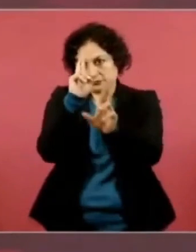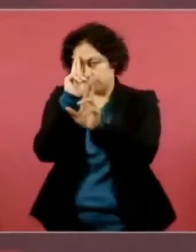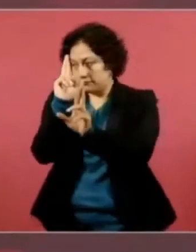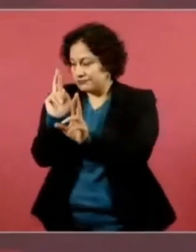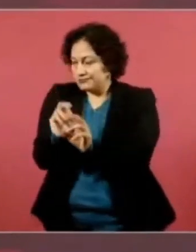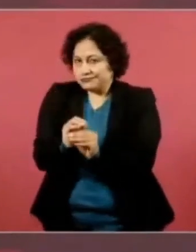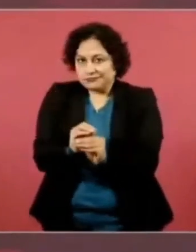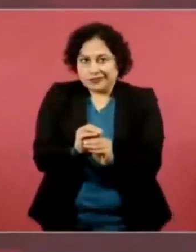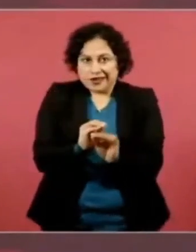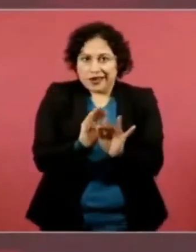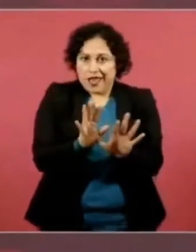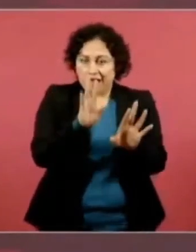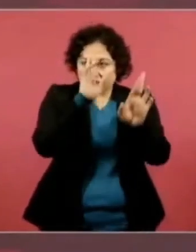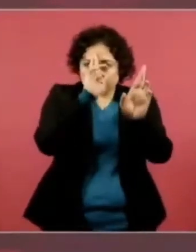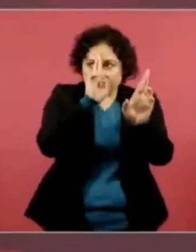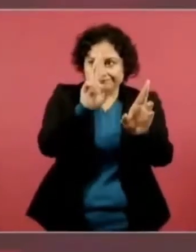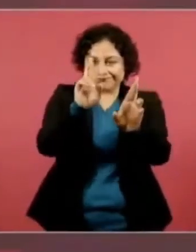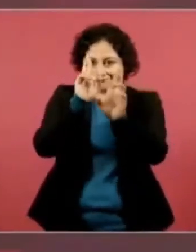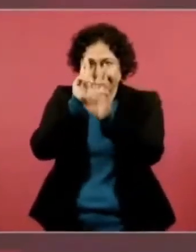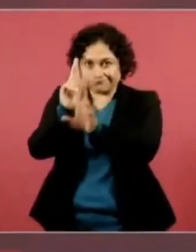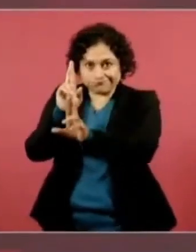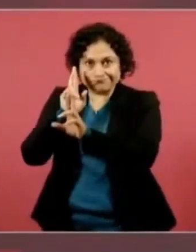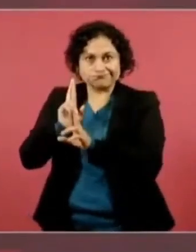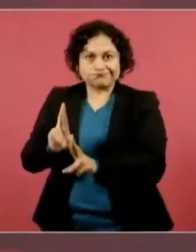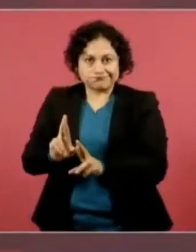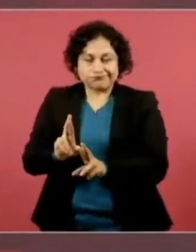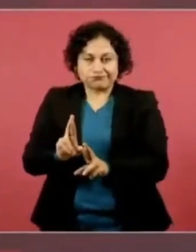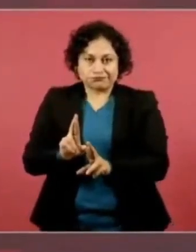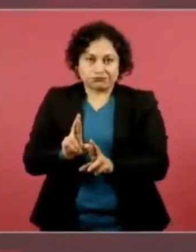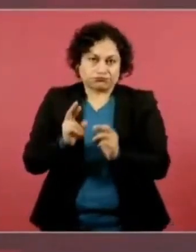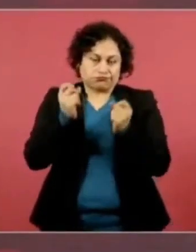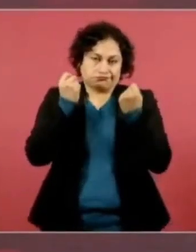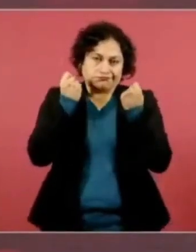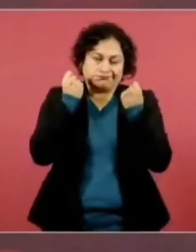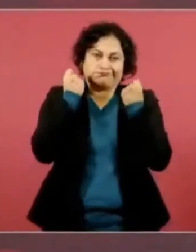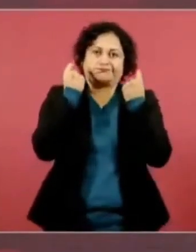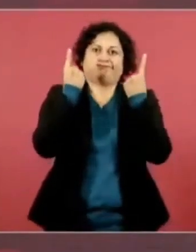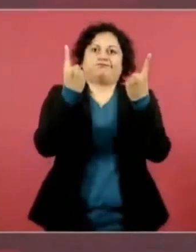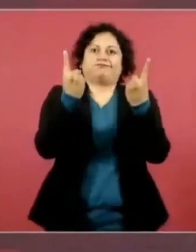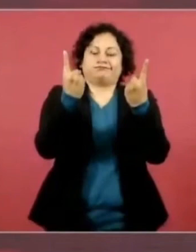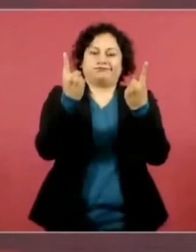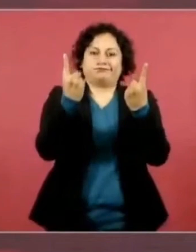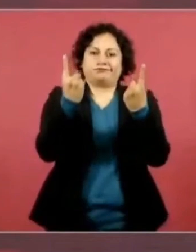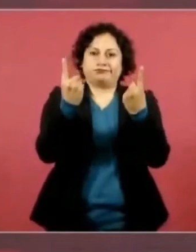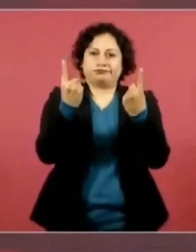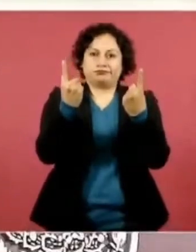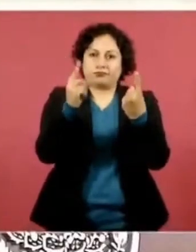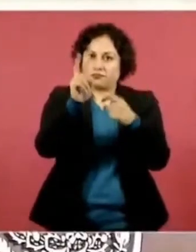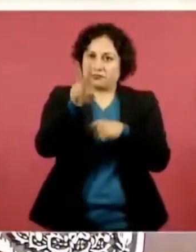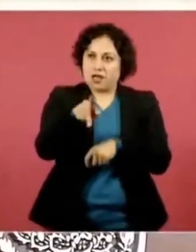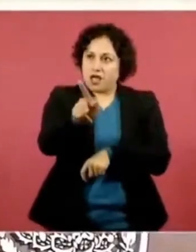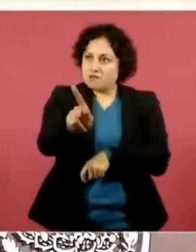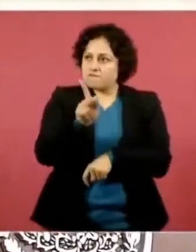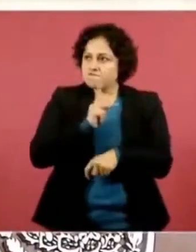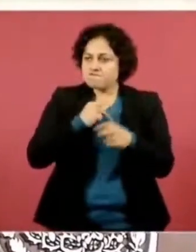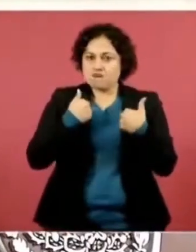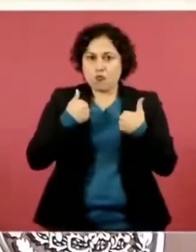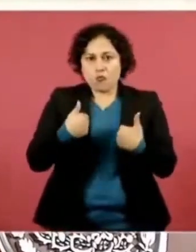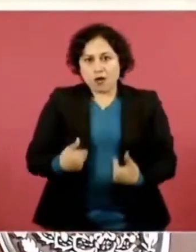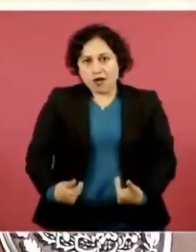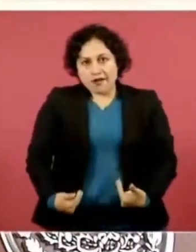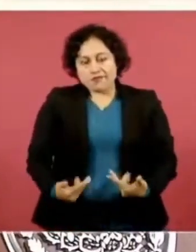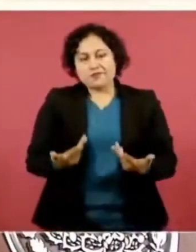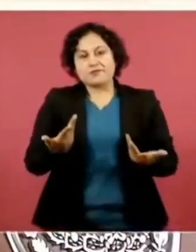nuestra admiración, muy humano, pero hay otros